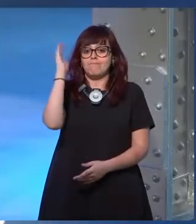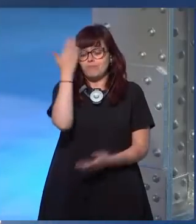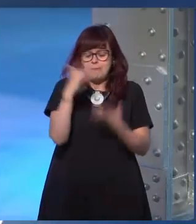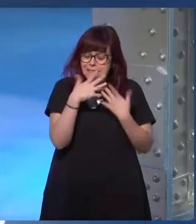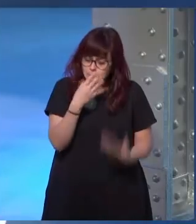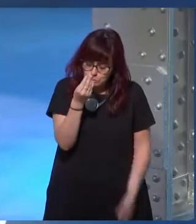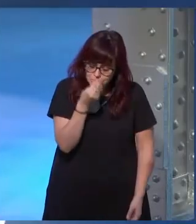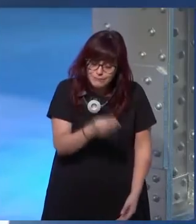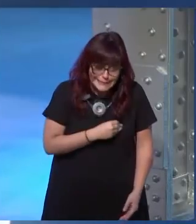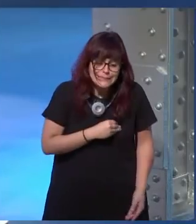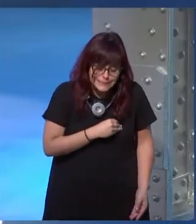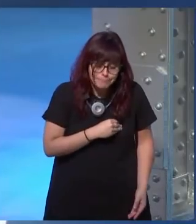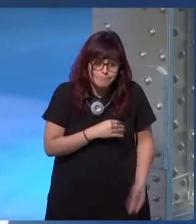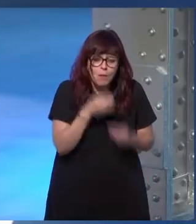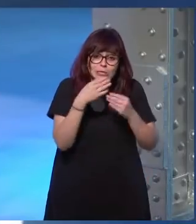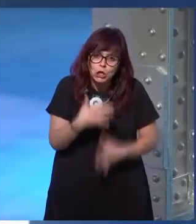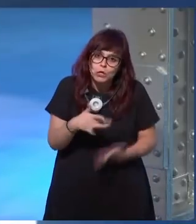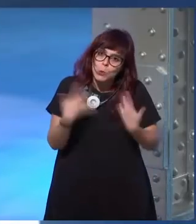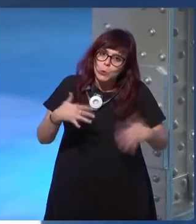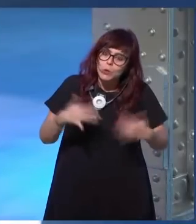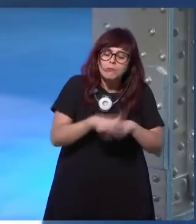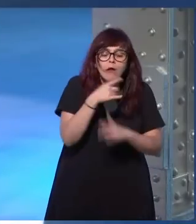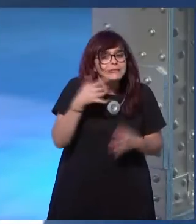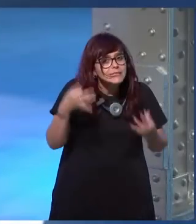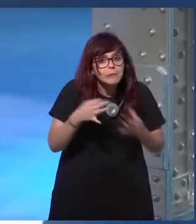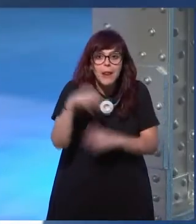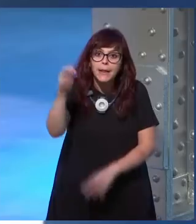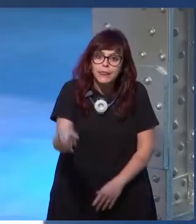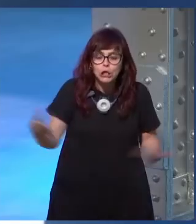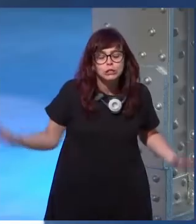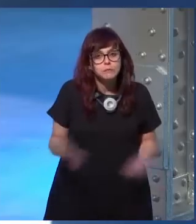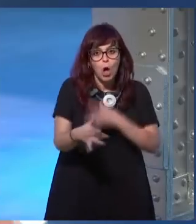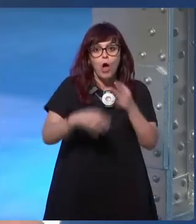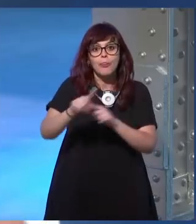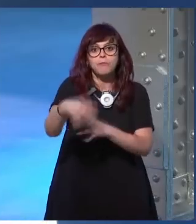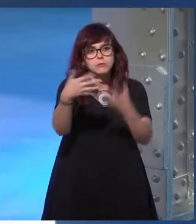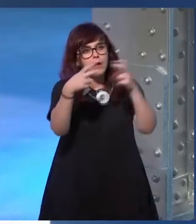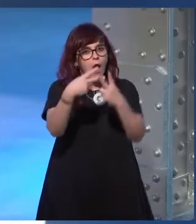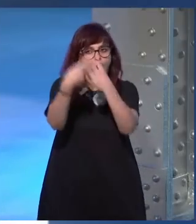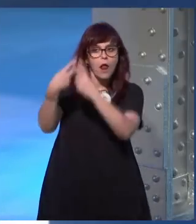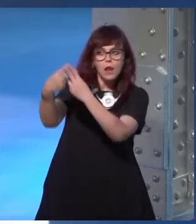en fin lo de ser un historiador tiene que ser muy chungo porque siempre tienen razón claro lo analizan todo posterior y